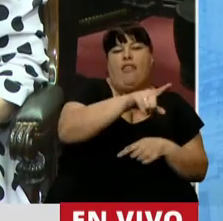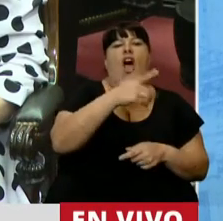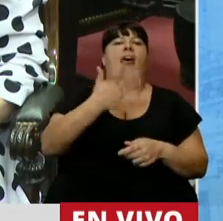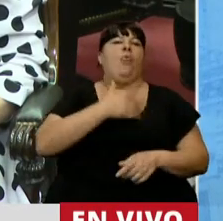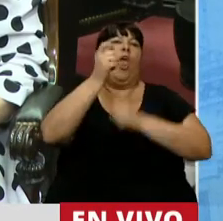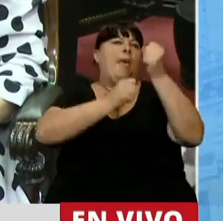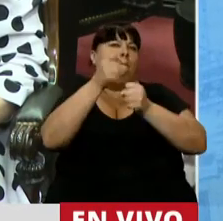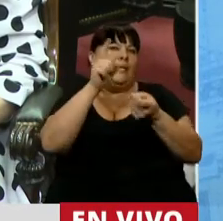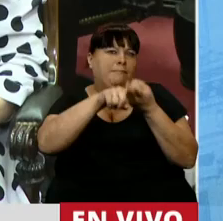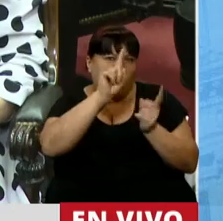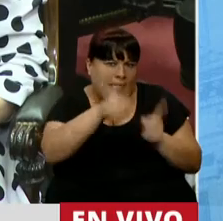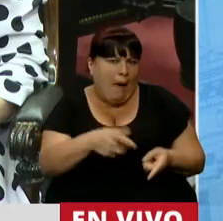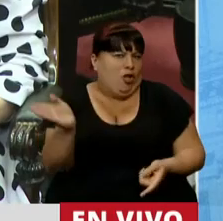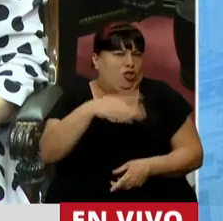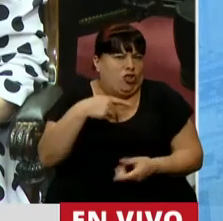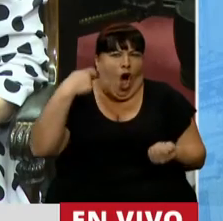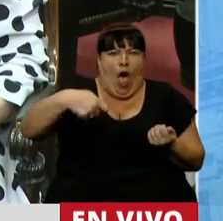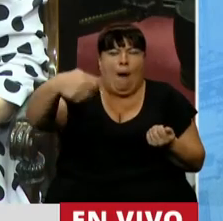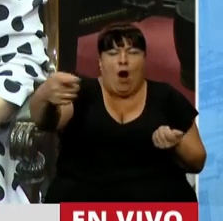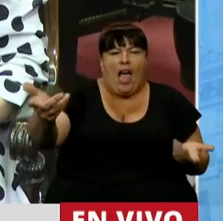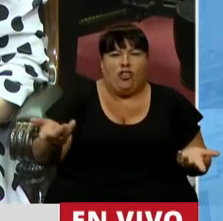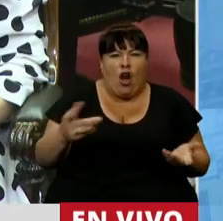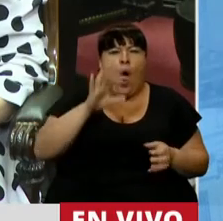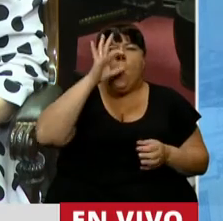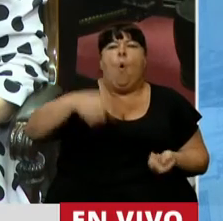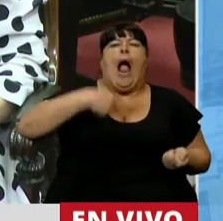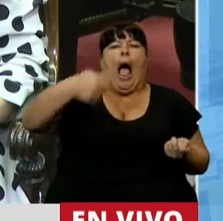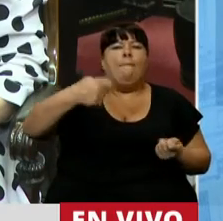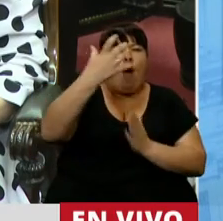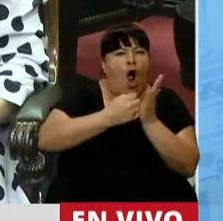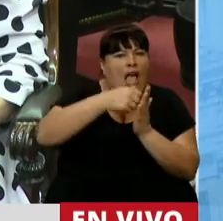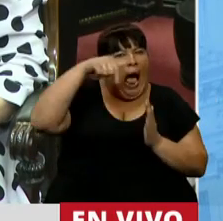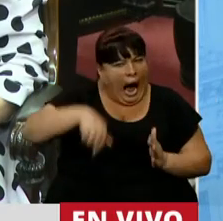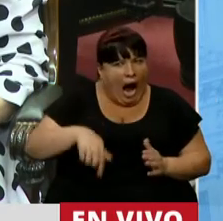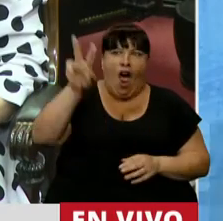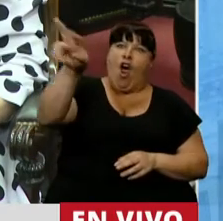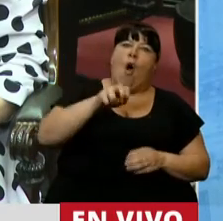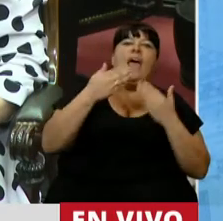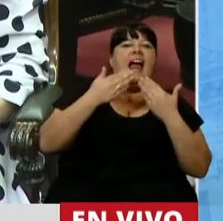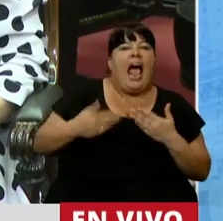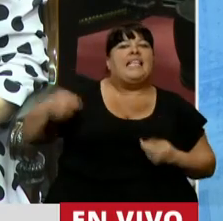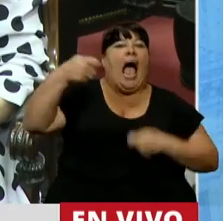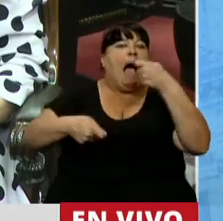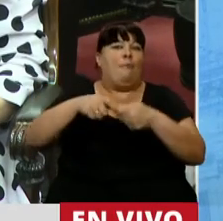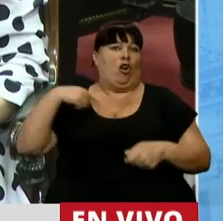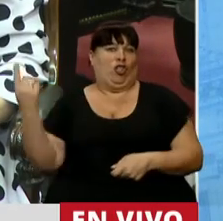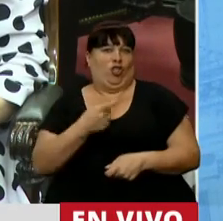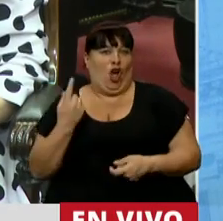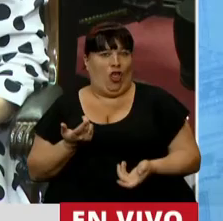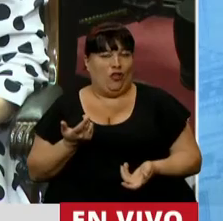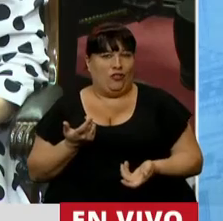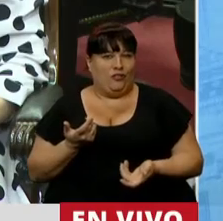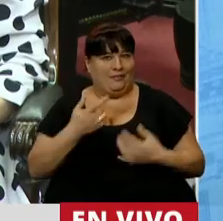empresarios, las señoras de todos aquellos que en todo caso sin haber aportado nunca, hoy están cobrando gracias a los aportes que hacemos todos.